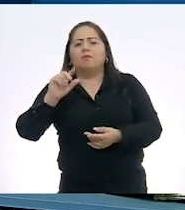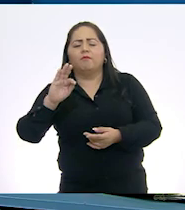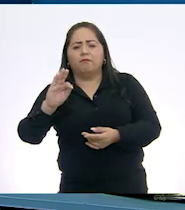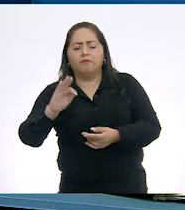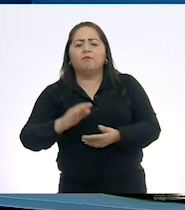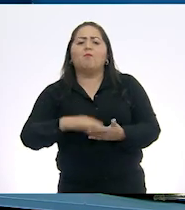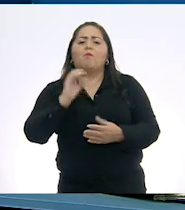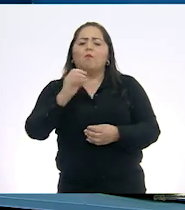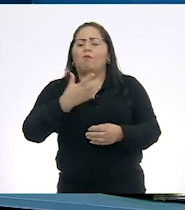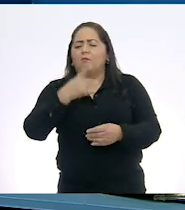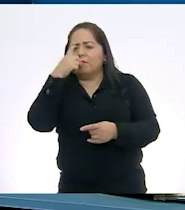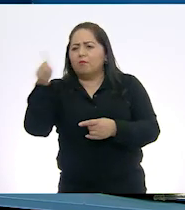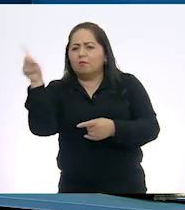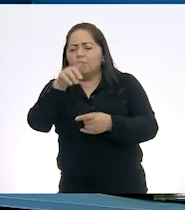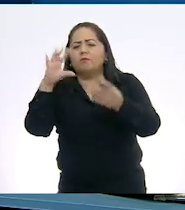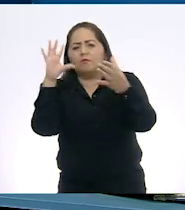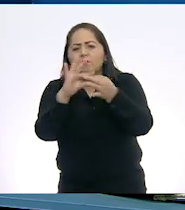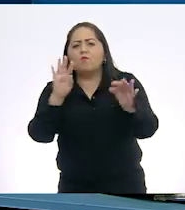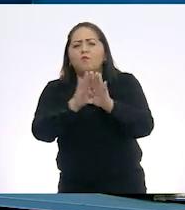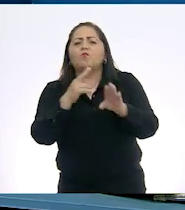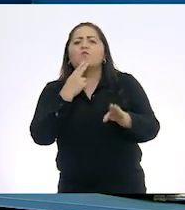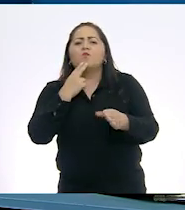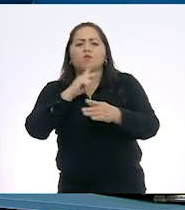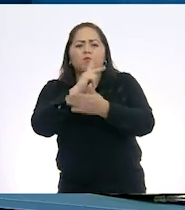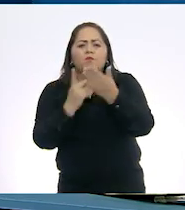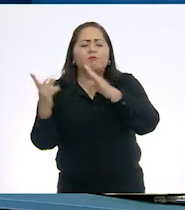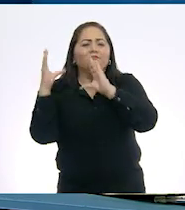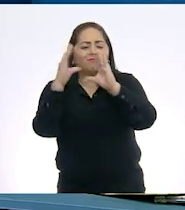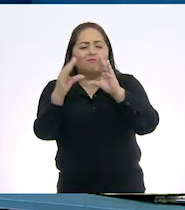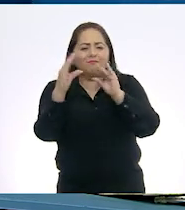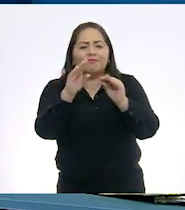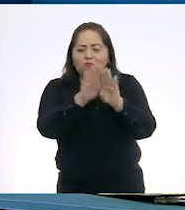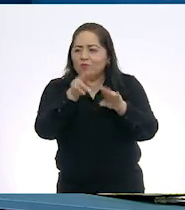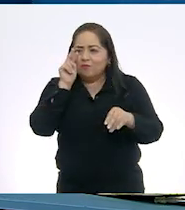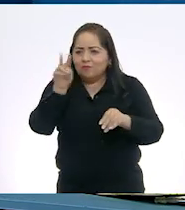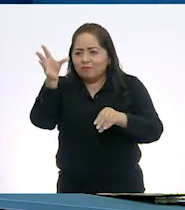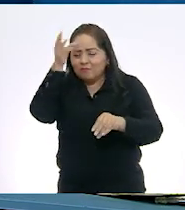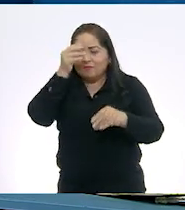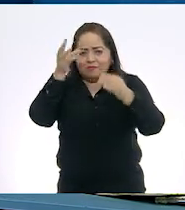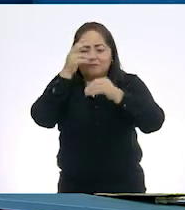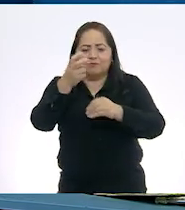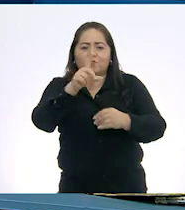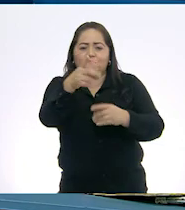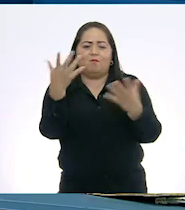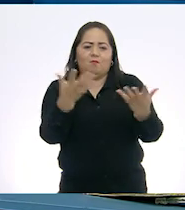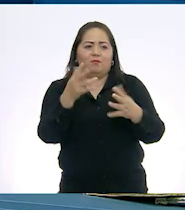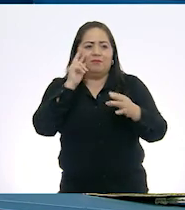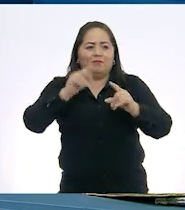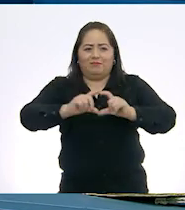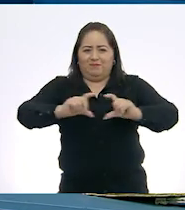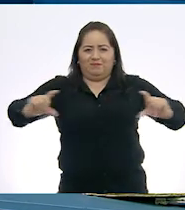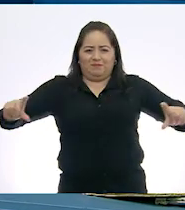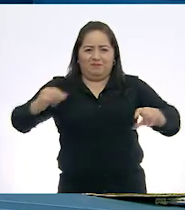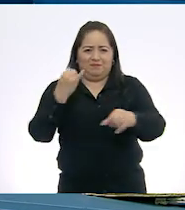manual que nos dice cómo usar este programa. Y lo pueden descargar igualmente del siguiente enlace que ven en pantalla.